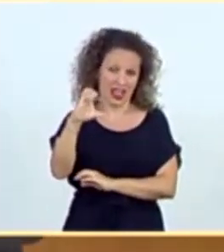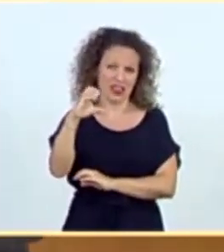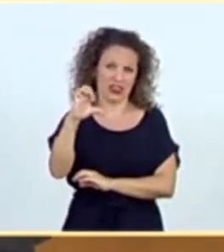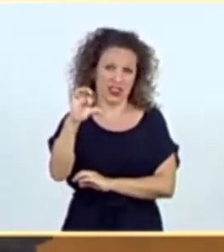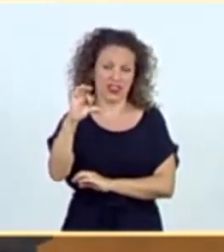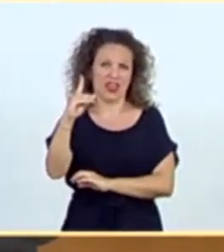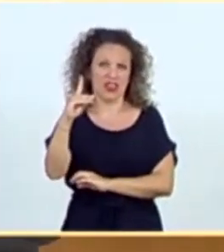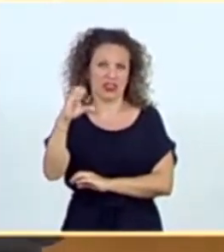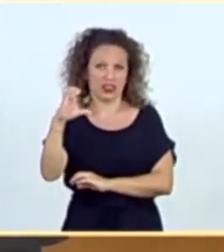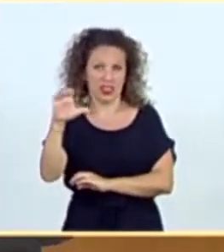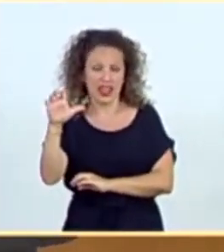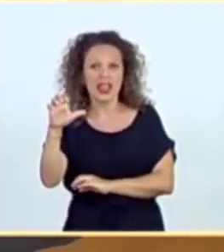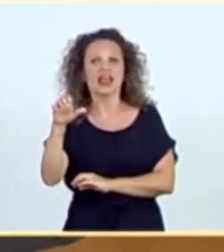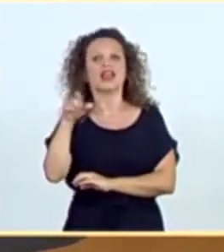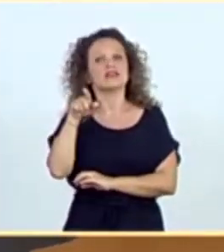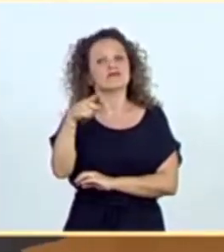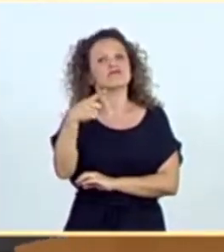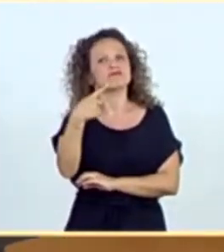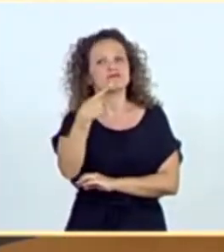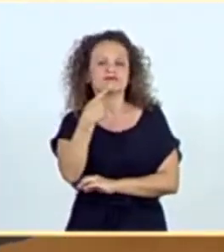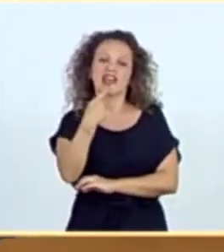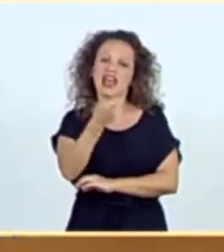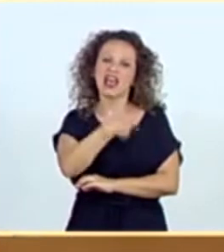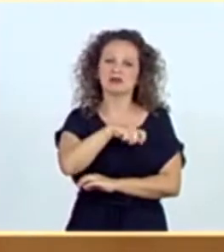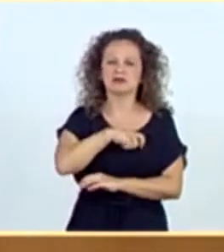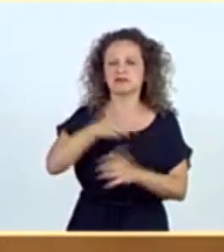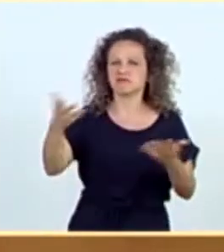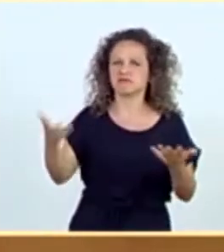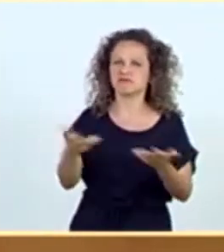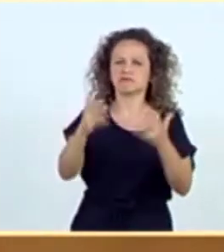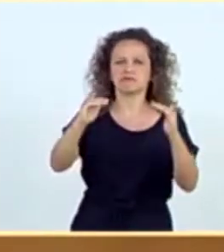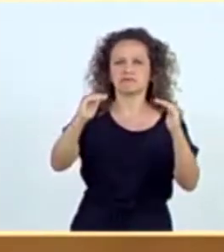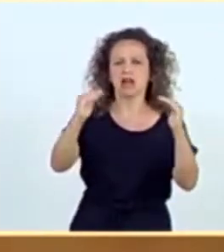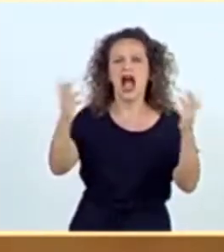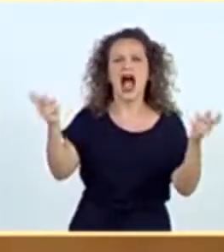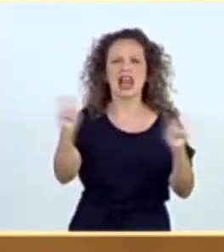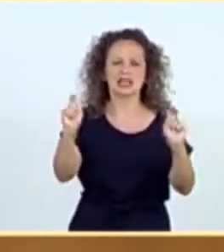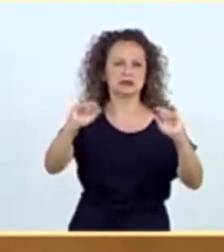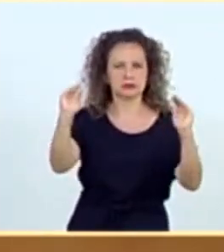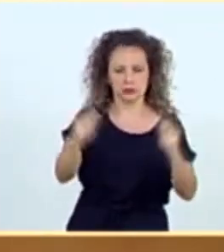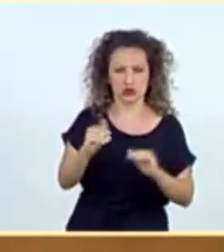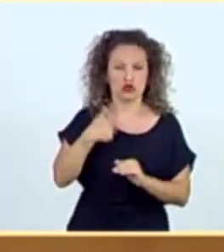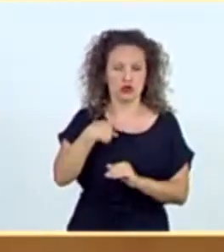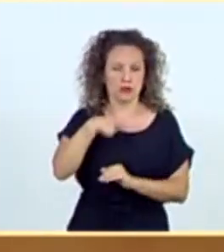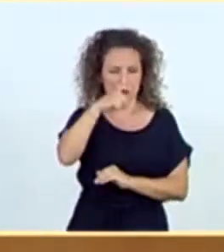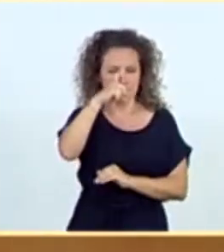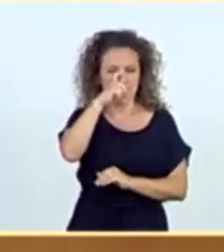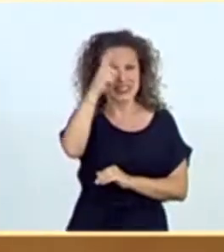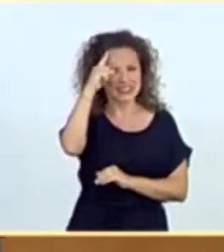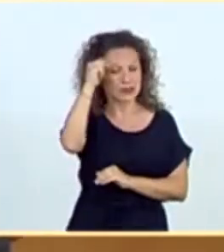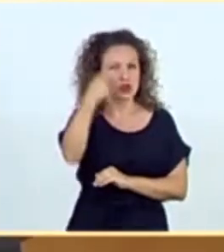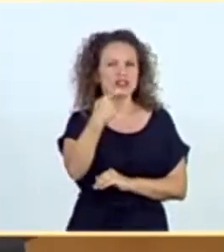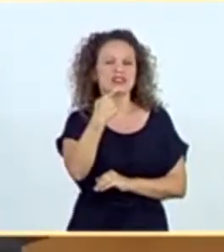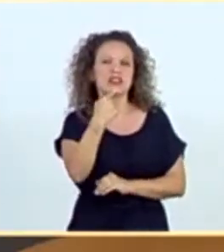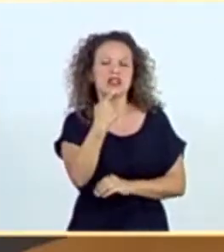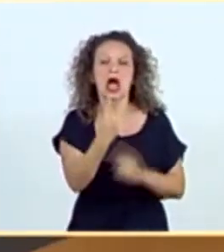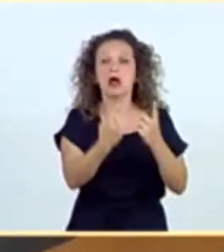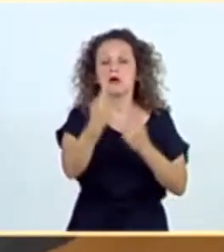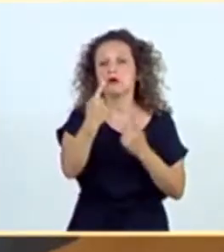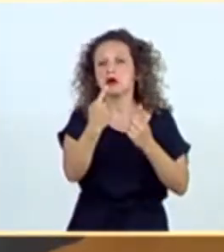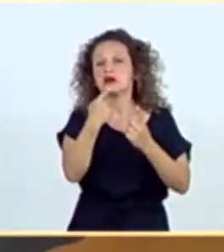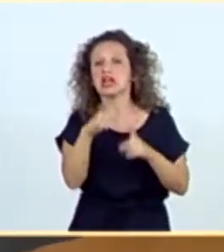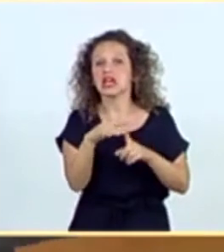España se minimizaron estas alertas. Quiero recordar las palabras del señor Simón, que decía, solo habrá algunos casos leves